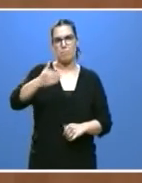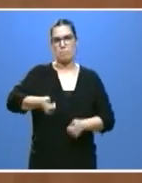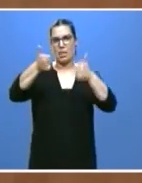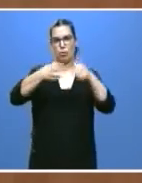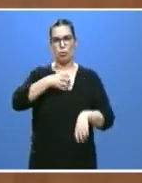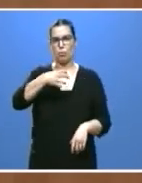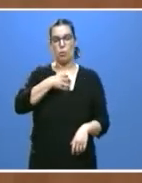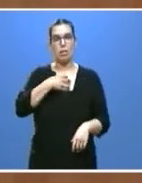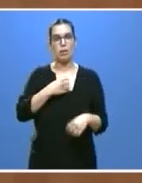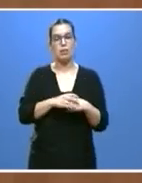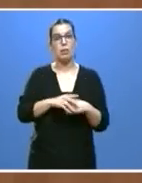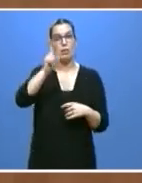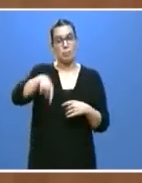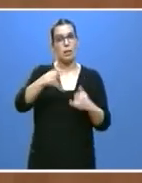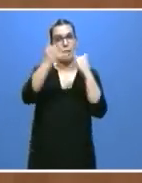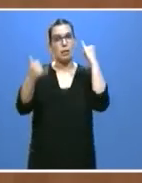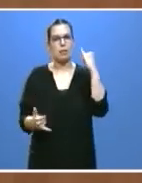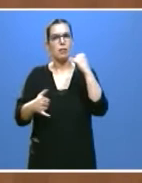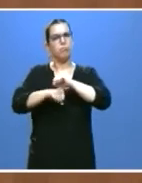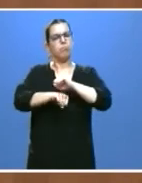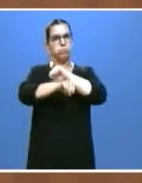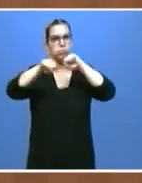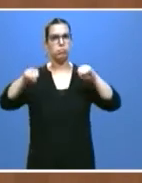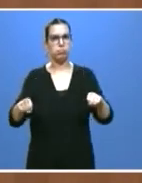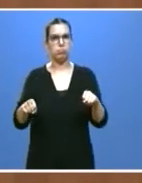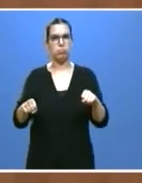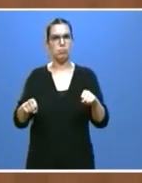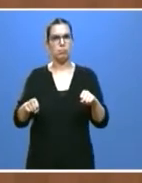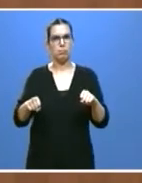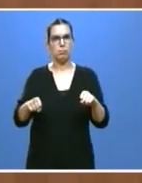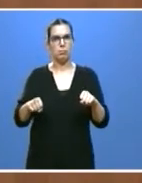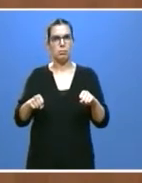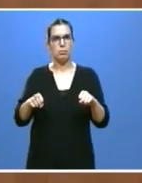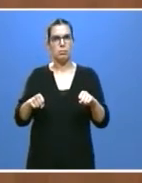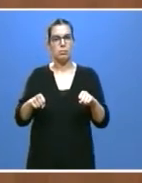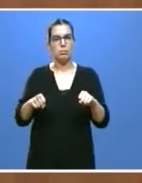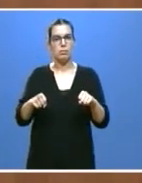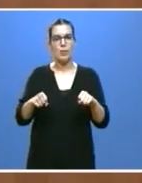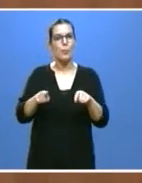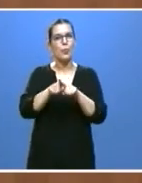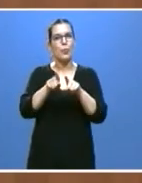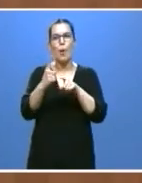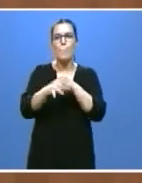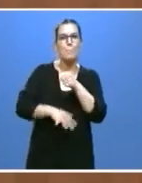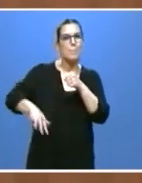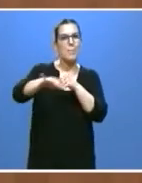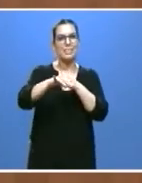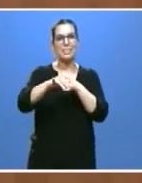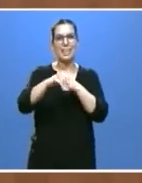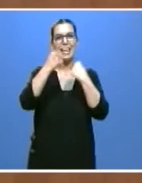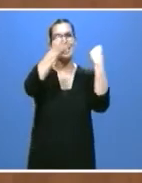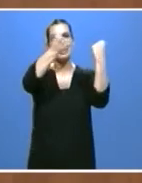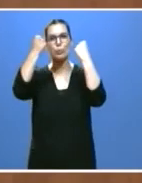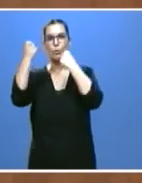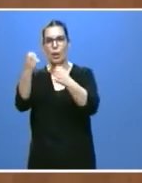Junto a ello esta crisis ha consolidado decisivamente otro de los pilares institucionales que son